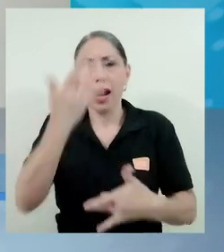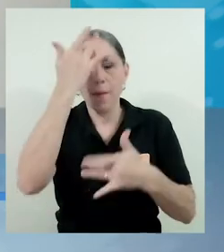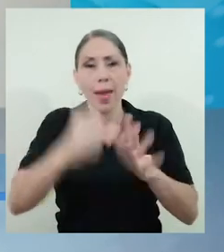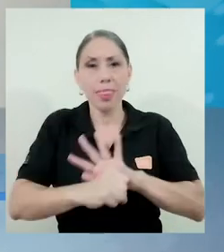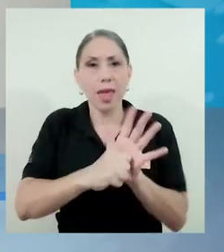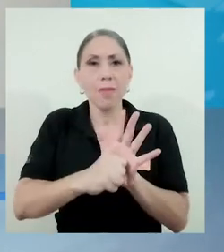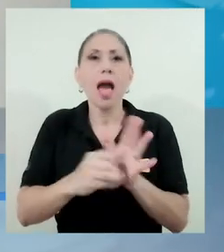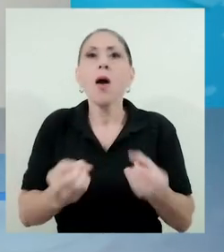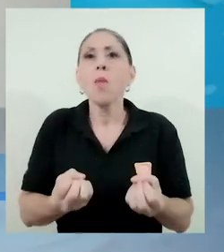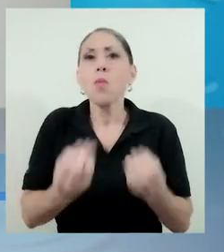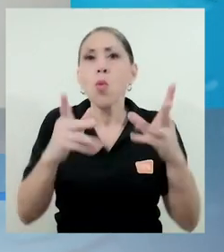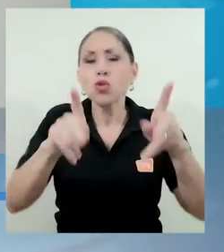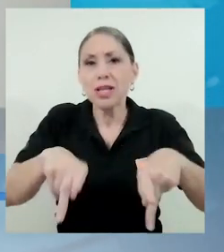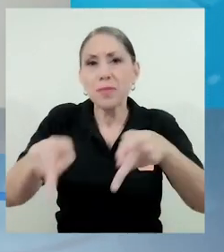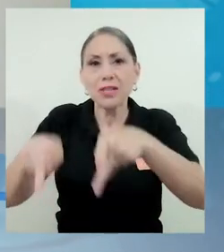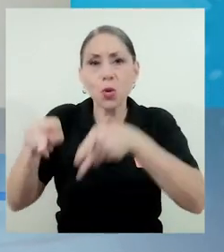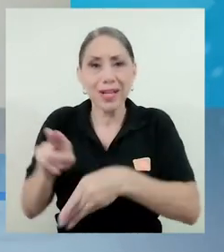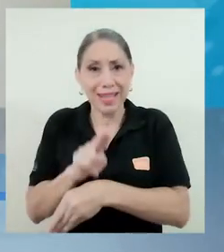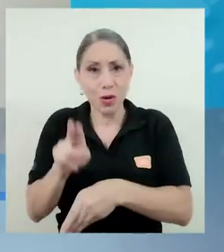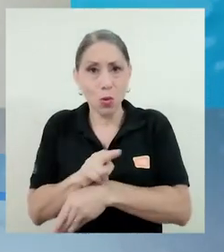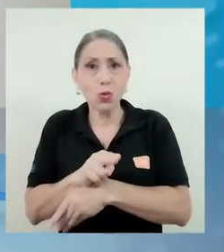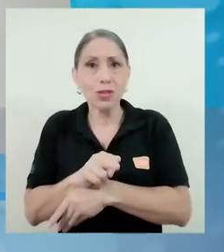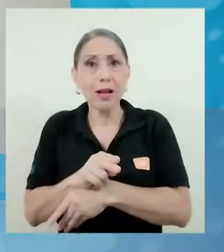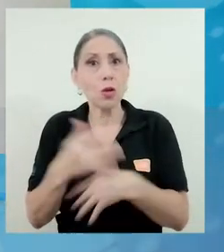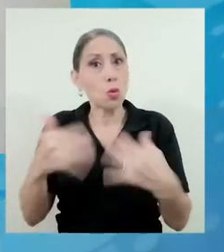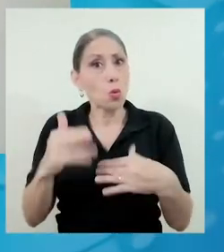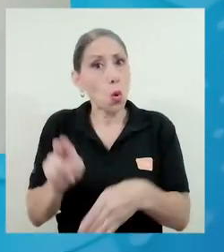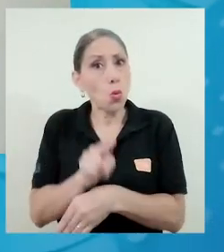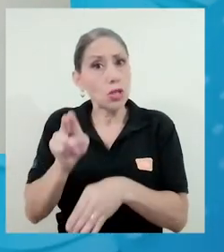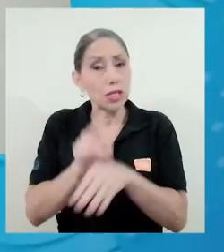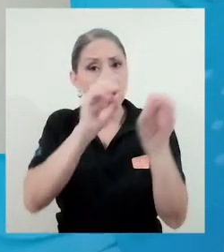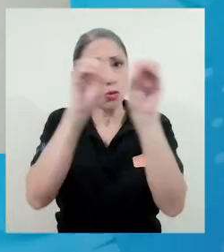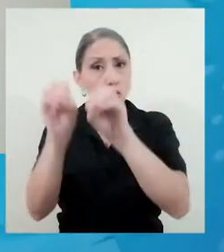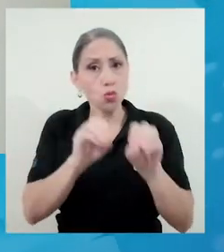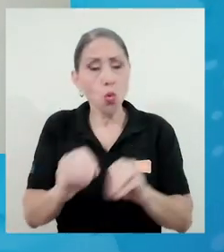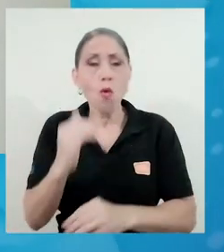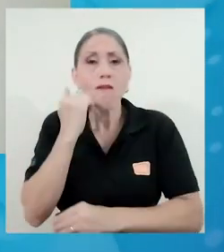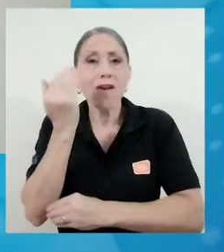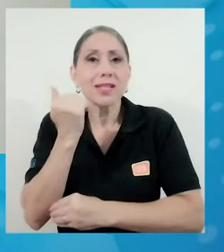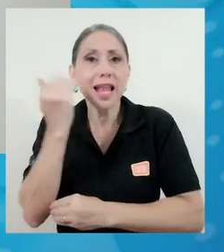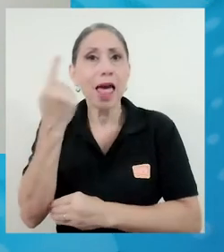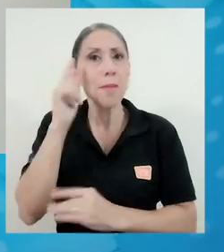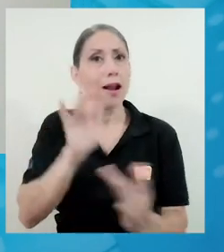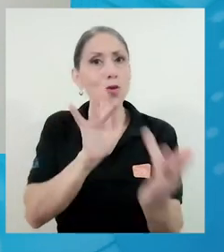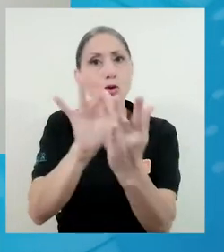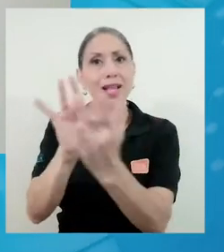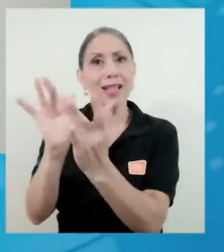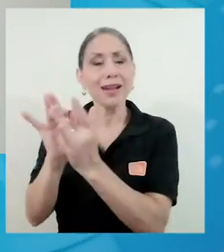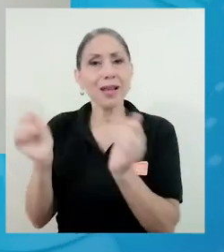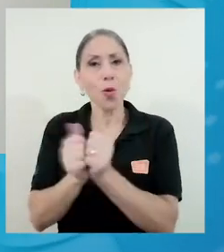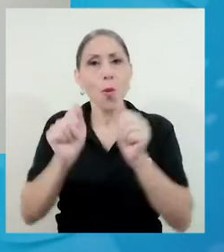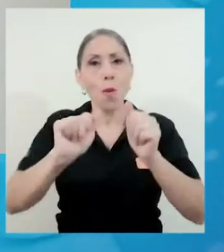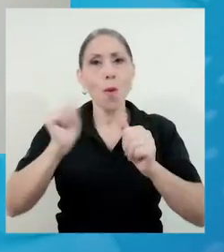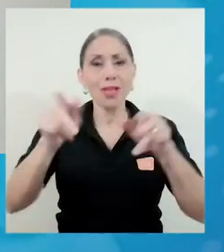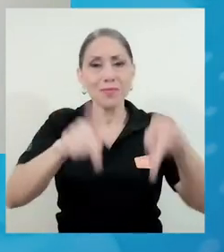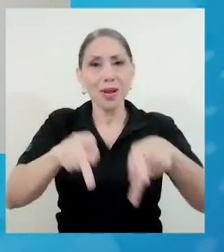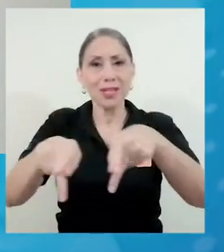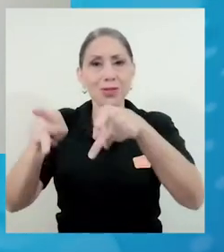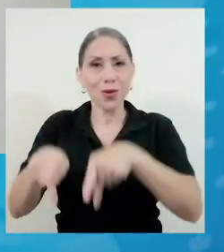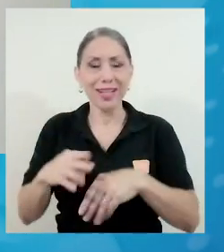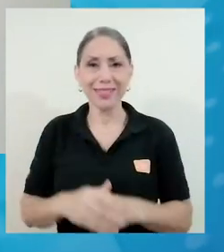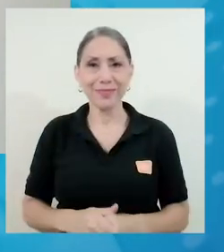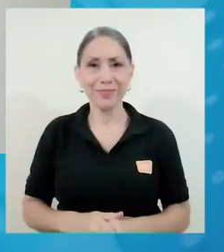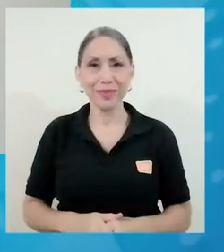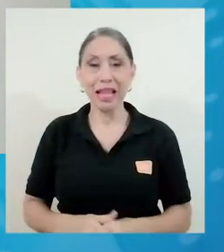parte de la pandemia, entonces una gran cantidad de usuarios han encontrado en esta herramienta la facilidad para conectarse con las demás